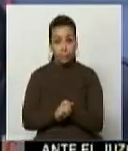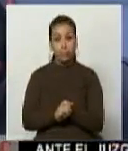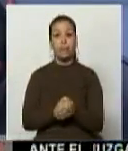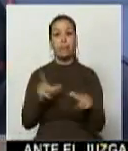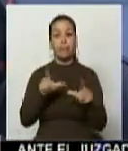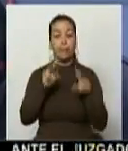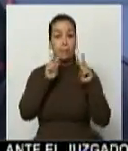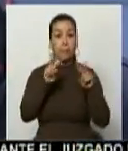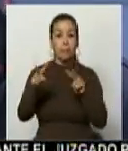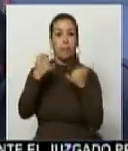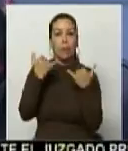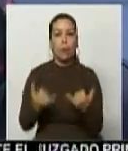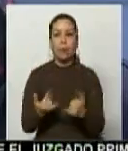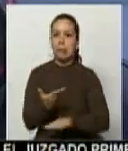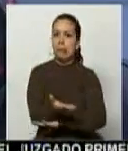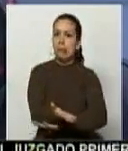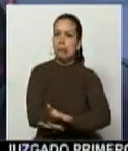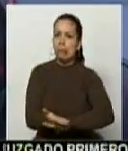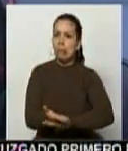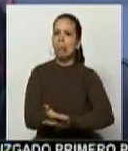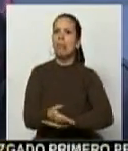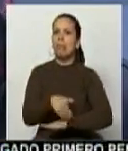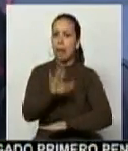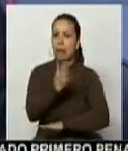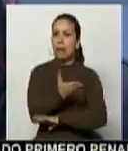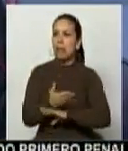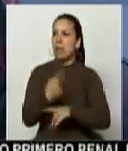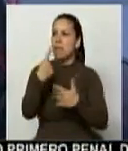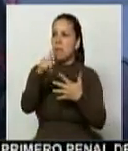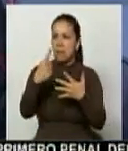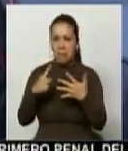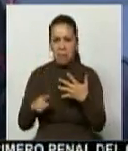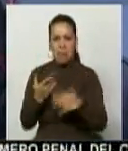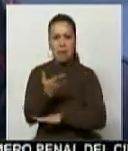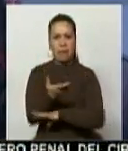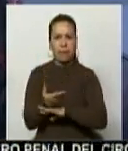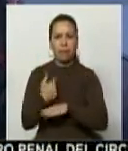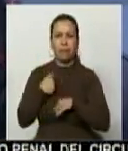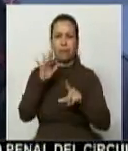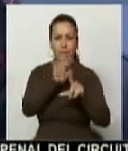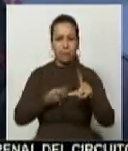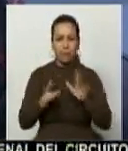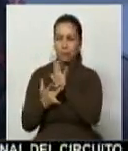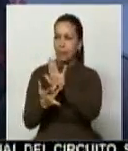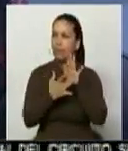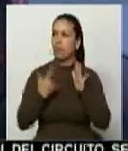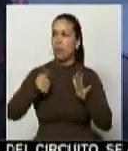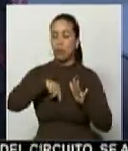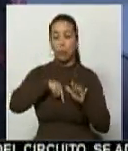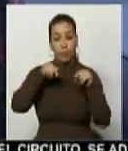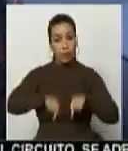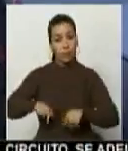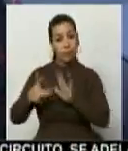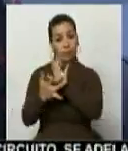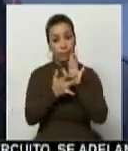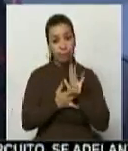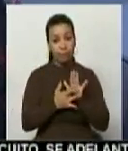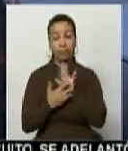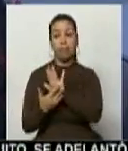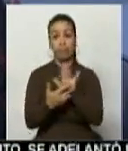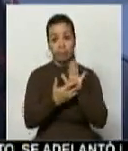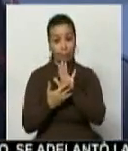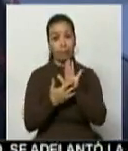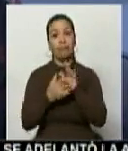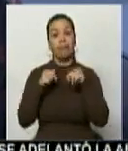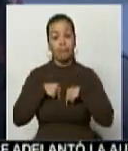televidente extremadamente exigente, exige mucho más contenidos, mucha más calidad en la imagen, y nosotros como canal regional ofrecemos una gran